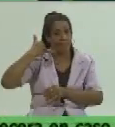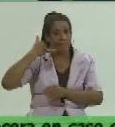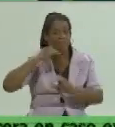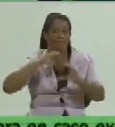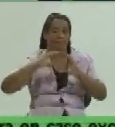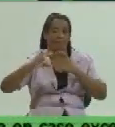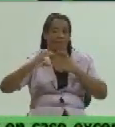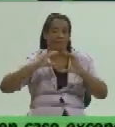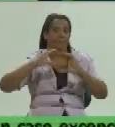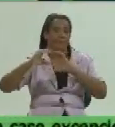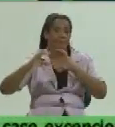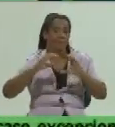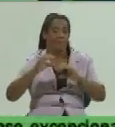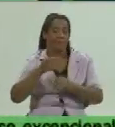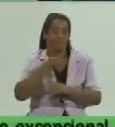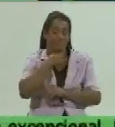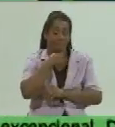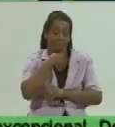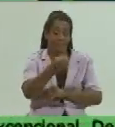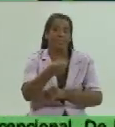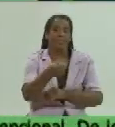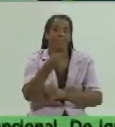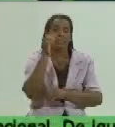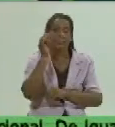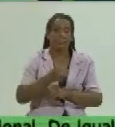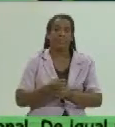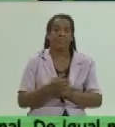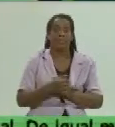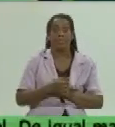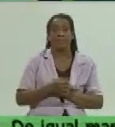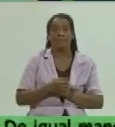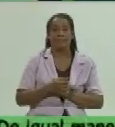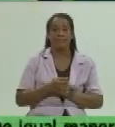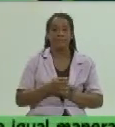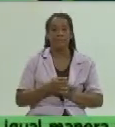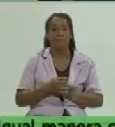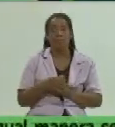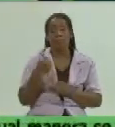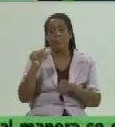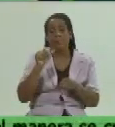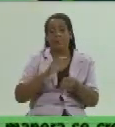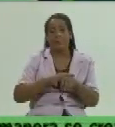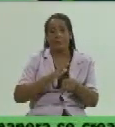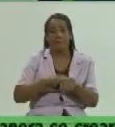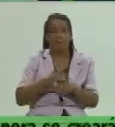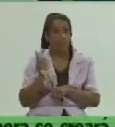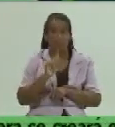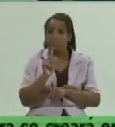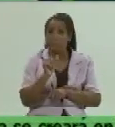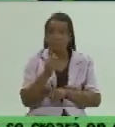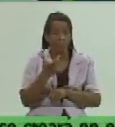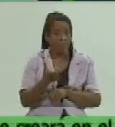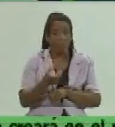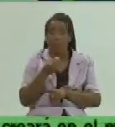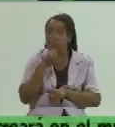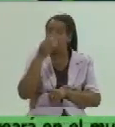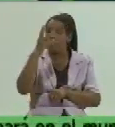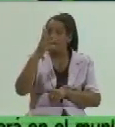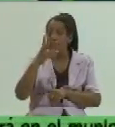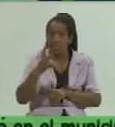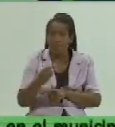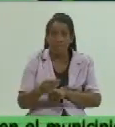para que se nos haga las denuncias de las insatisfacciones o de las violaciones no solo en precios puede ser en cantidad en calidad